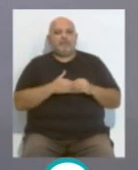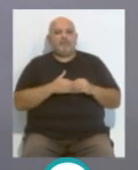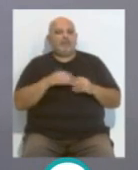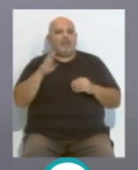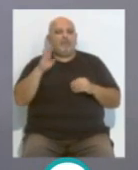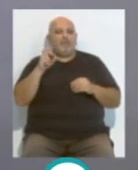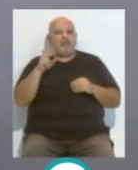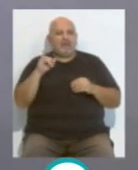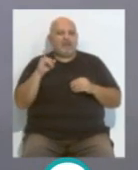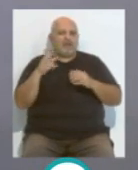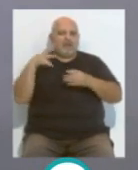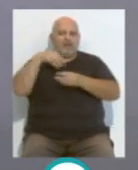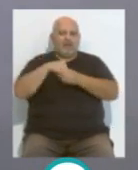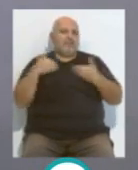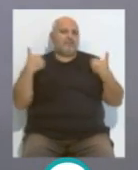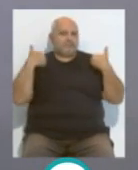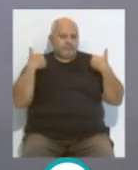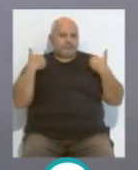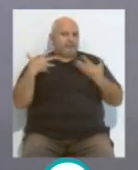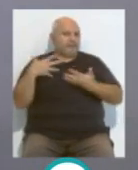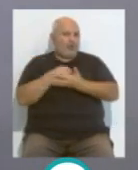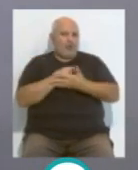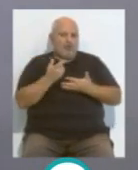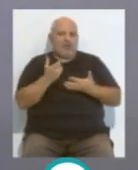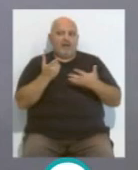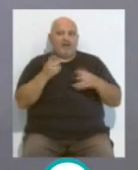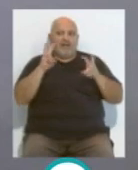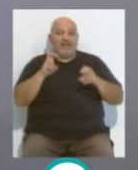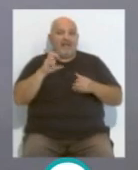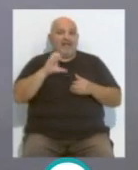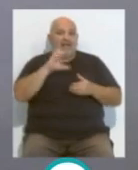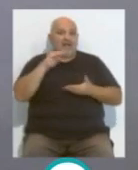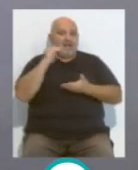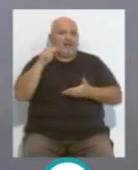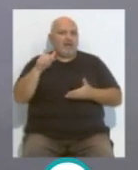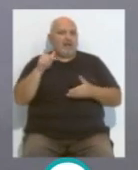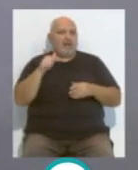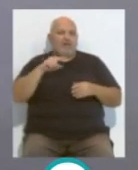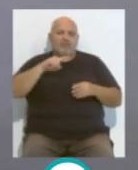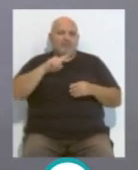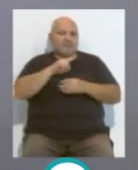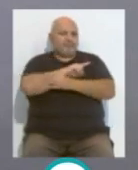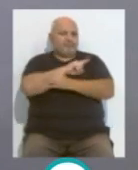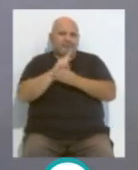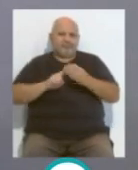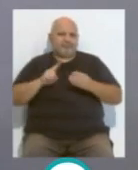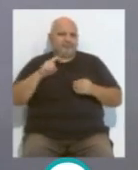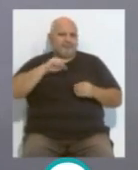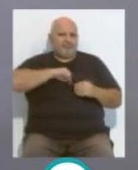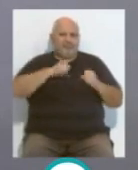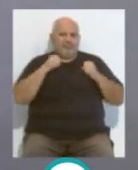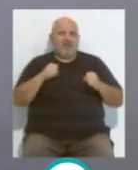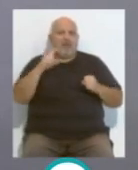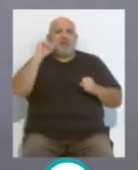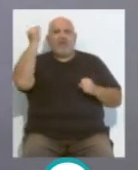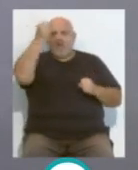Pedri y se echó el equipo a la espalda lo corrió absolutamente todo pero es que en esta Eurocopa ha hecho un desgaste descomunal aparte